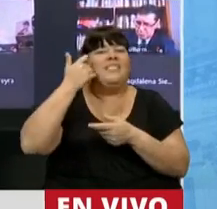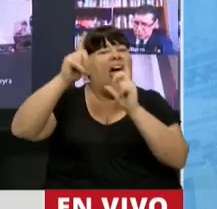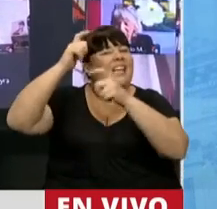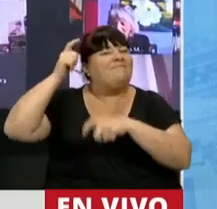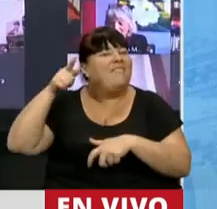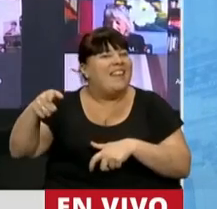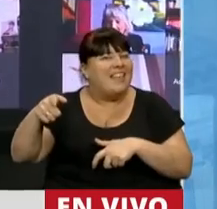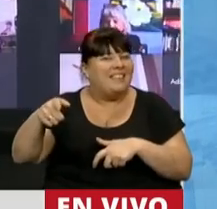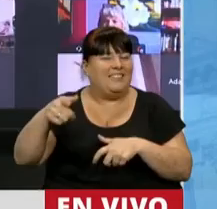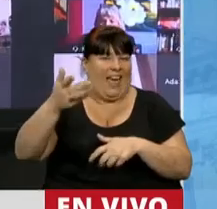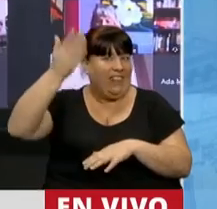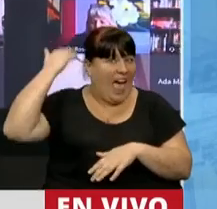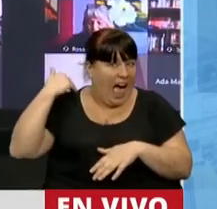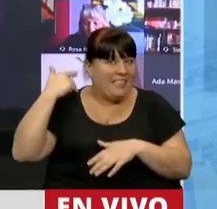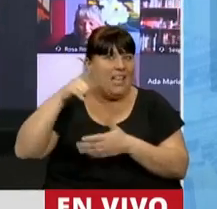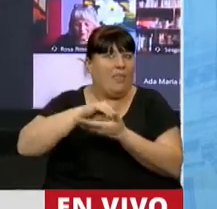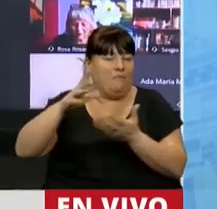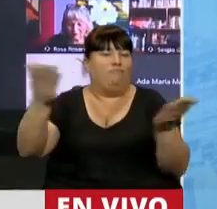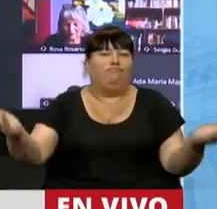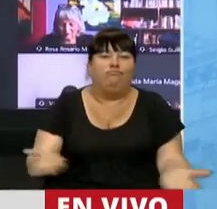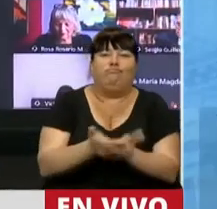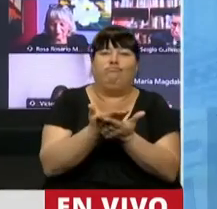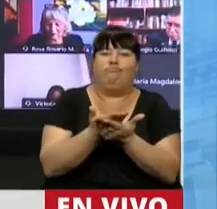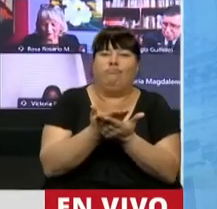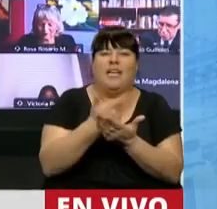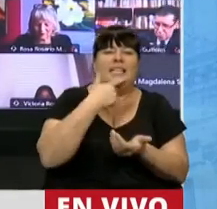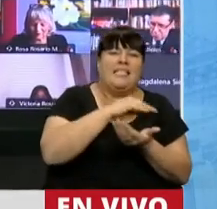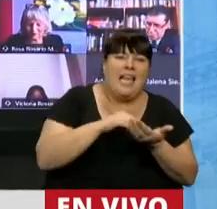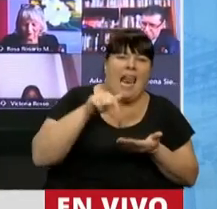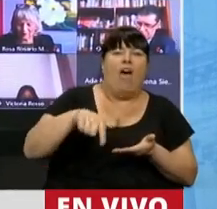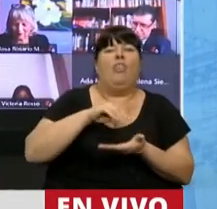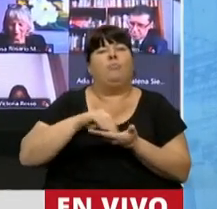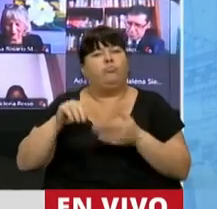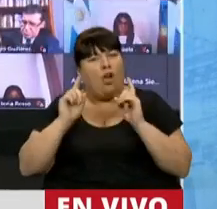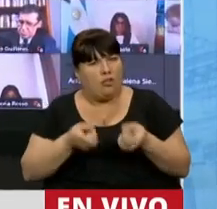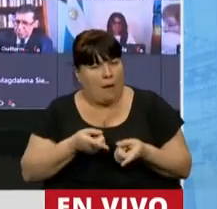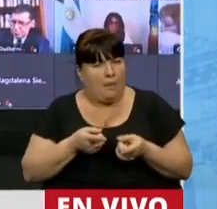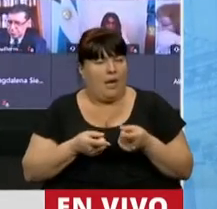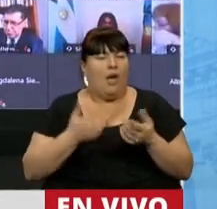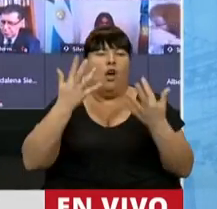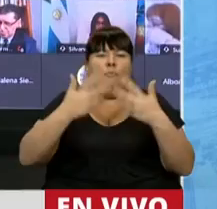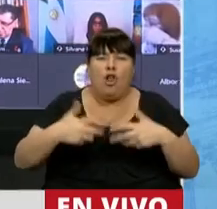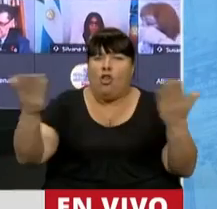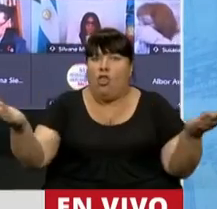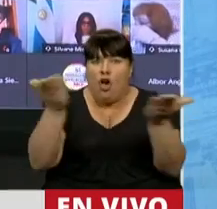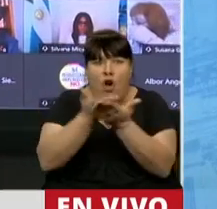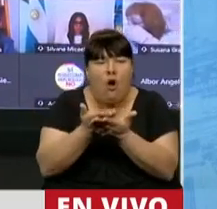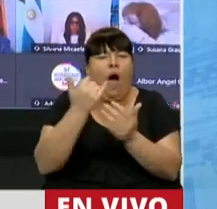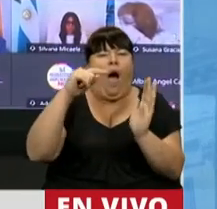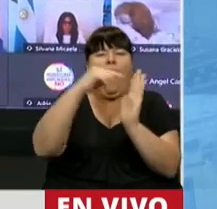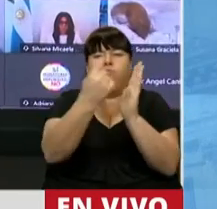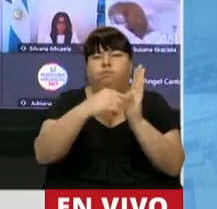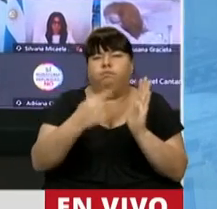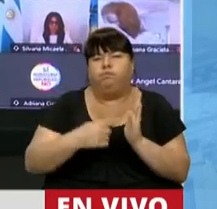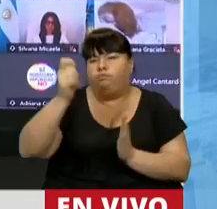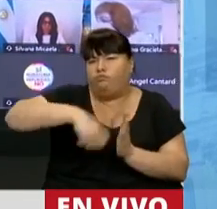anterior legislativa del Senado y de esta Cámara. Uno y otros proyectos exhiben una innumerable